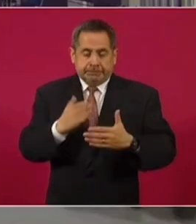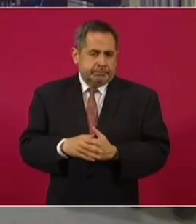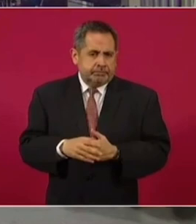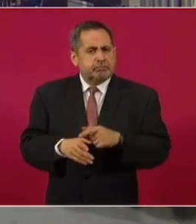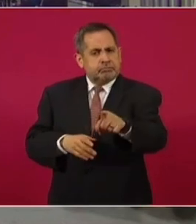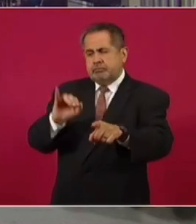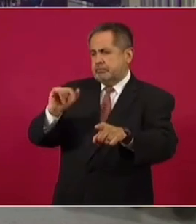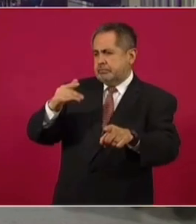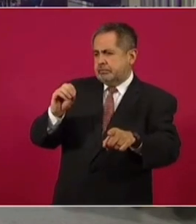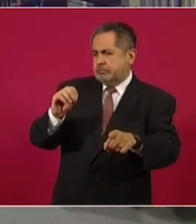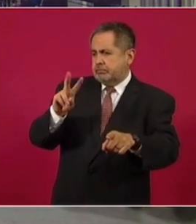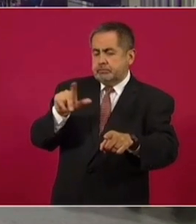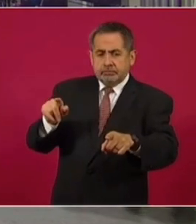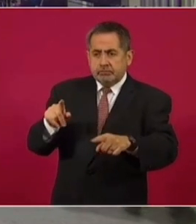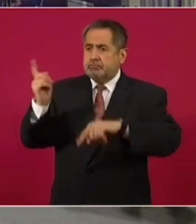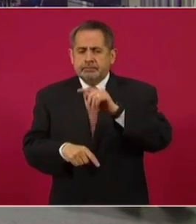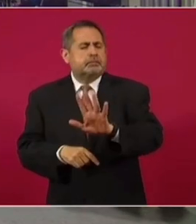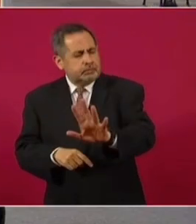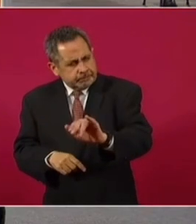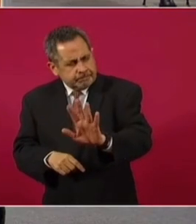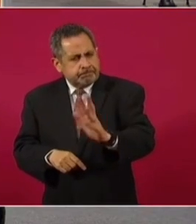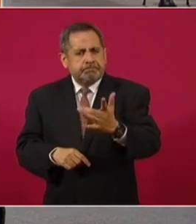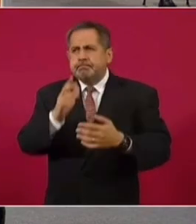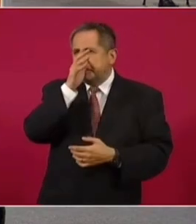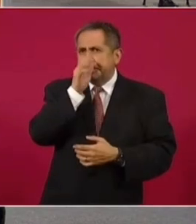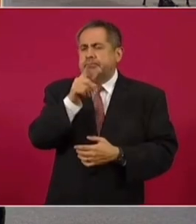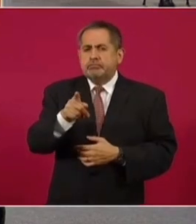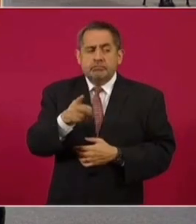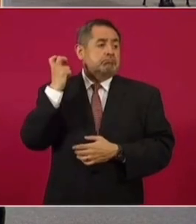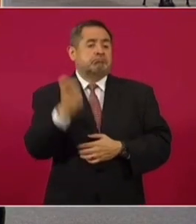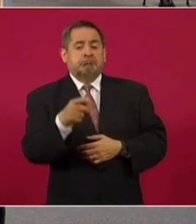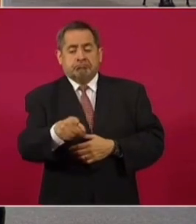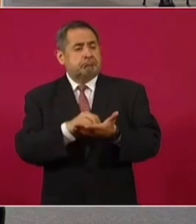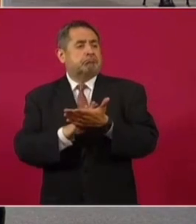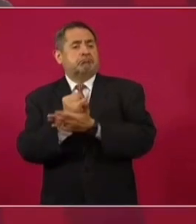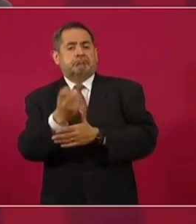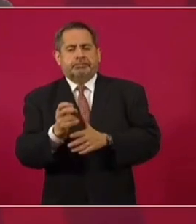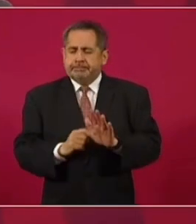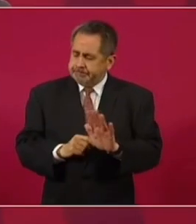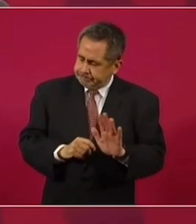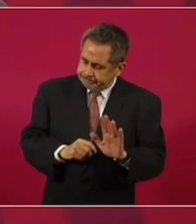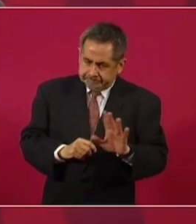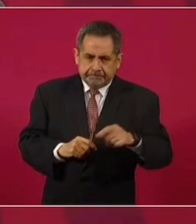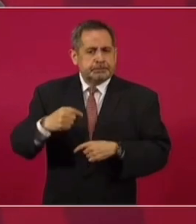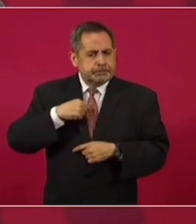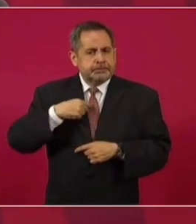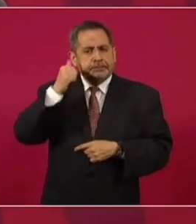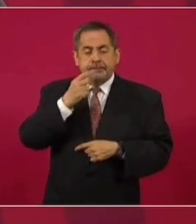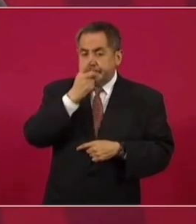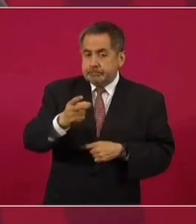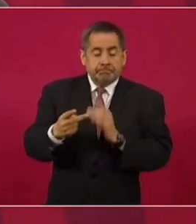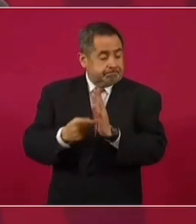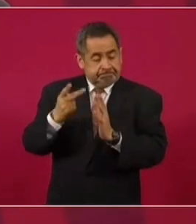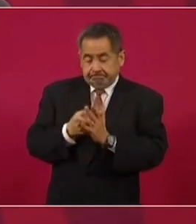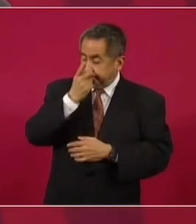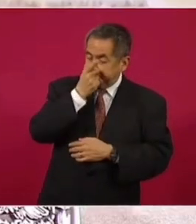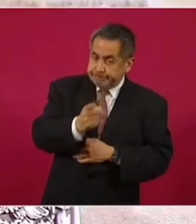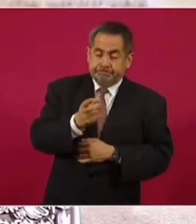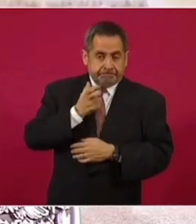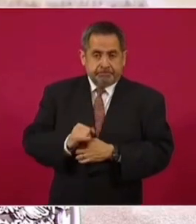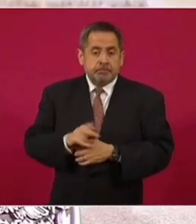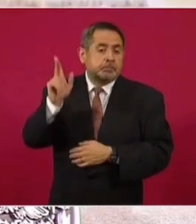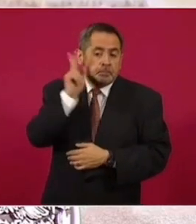sostiene Ignacio Valle en el cargo como… Es que no se puede todavía concluir nada y siempre yo he dicho y voy a seguir sosteniendo